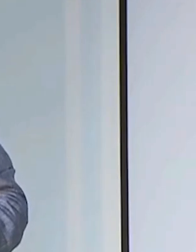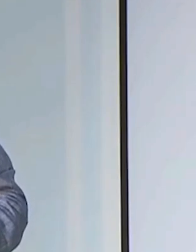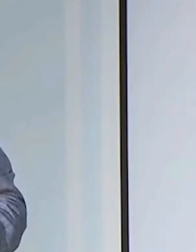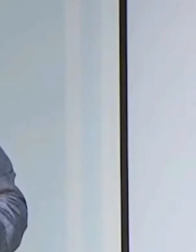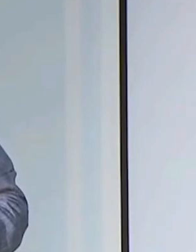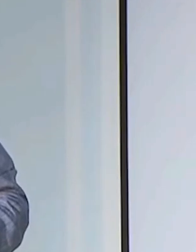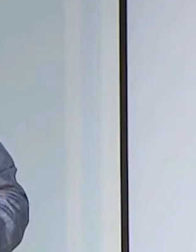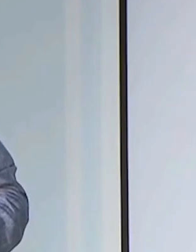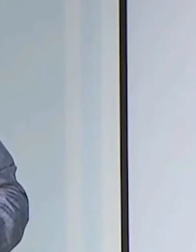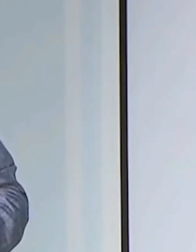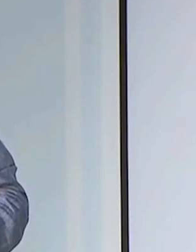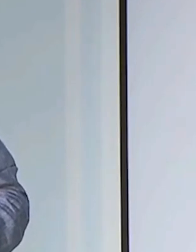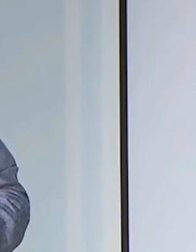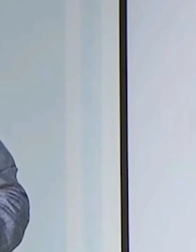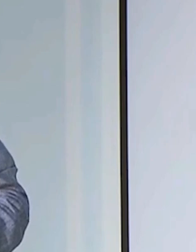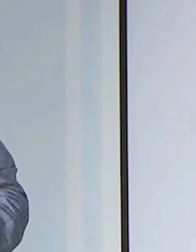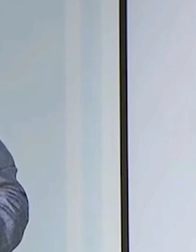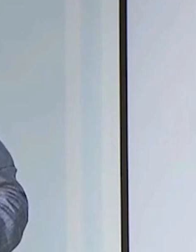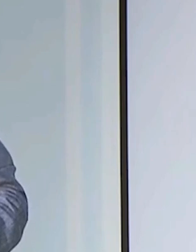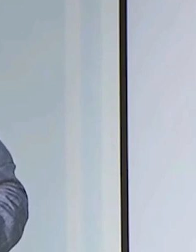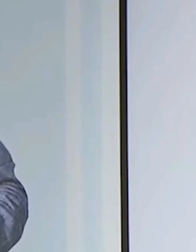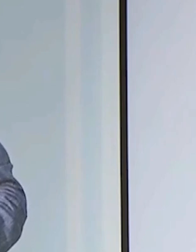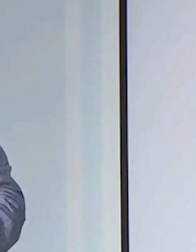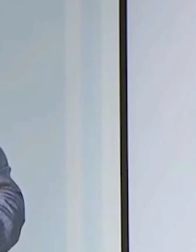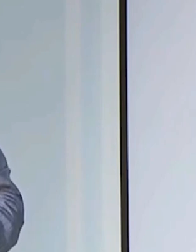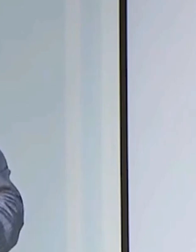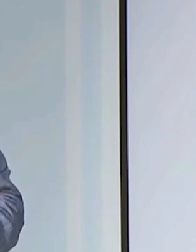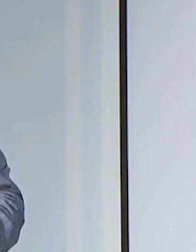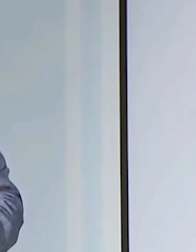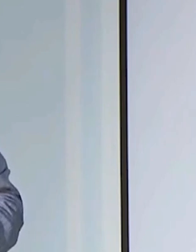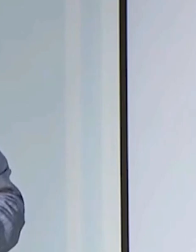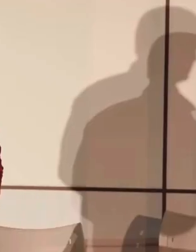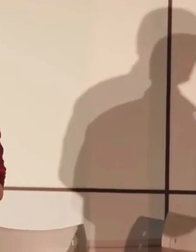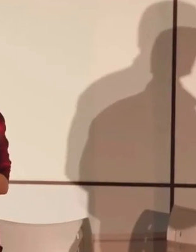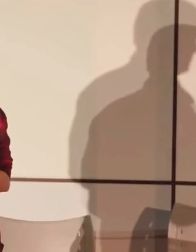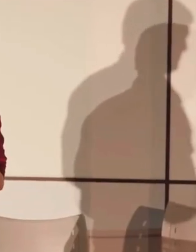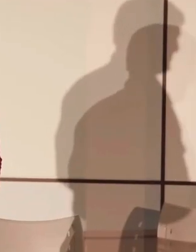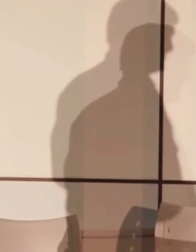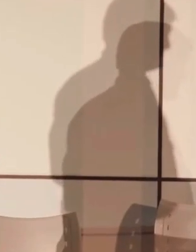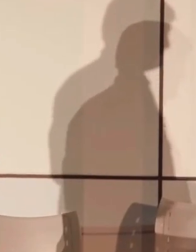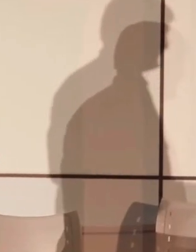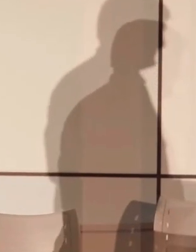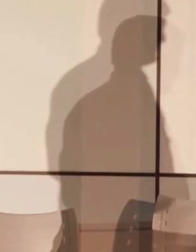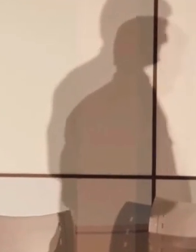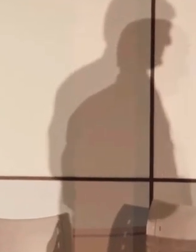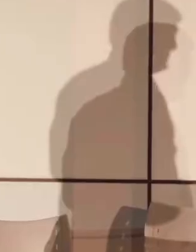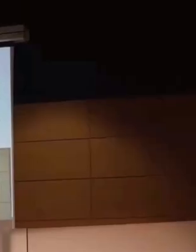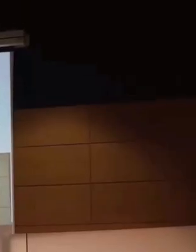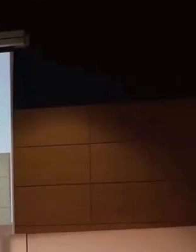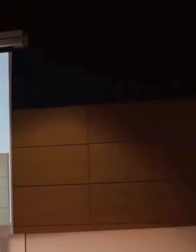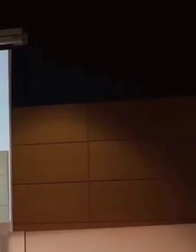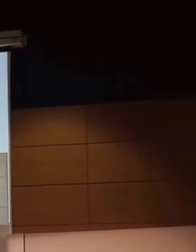que hoy nace, la que hemos dado cuenta, hemos visto su proceso de nacimiento, que eso es algo histórico. Pero ese día las